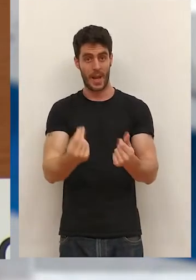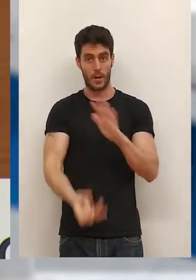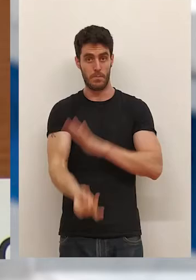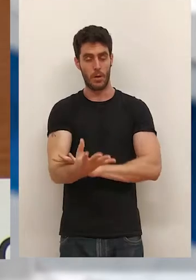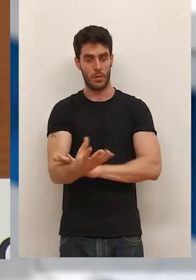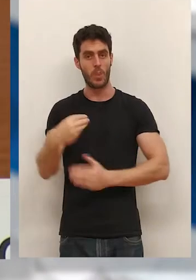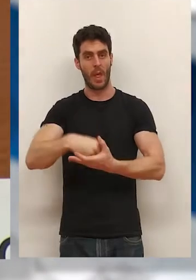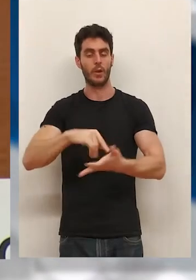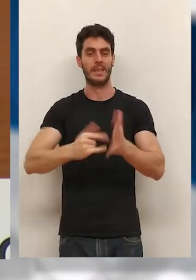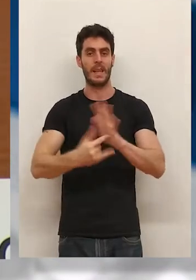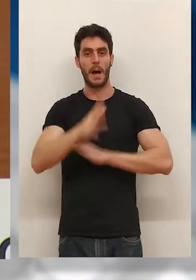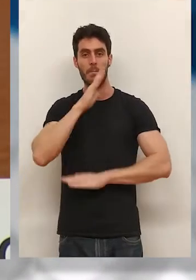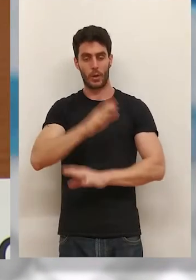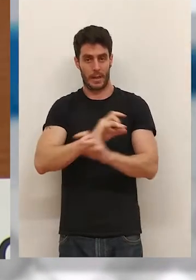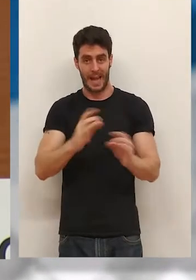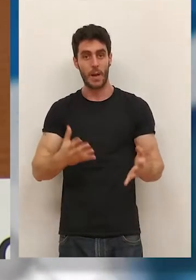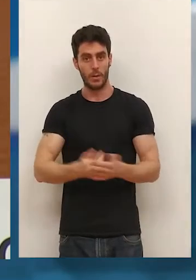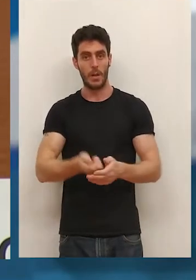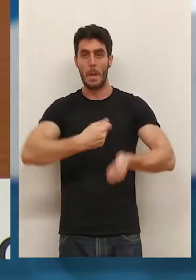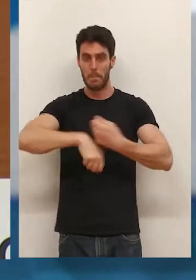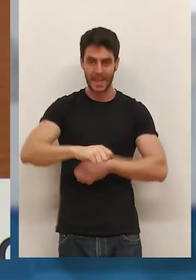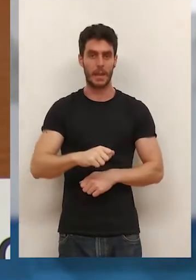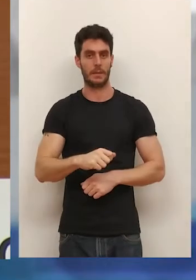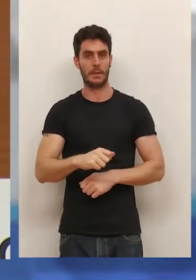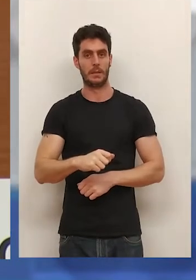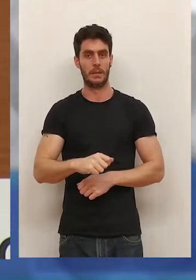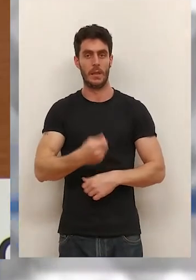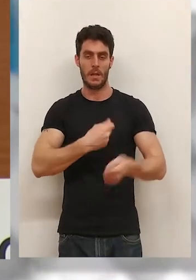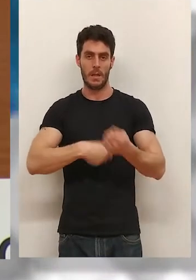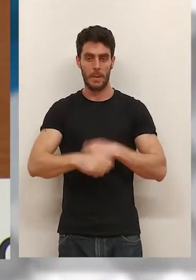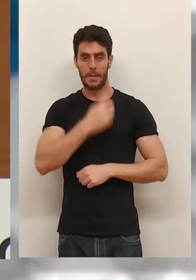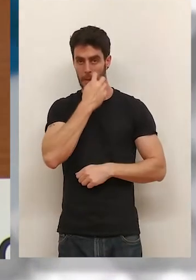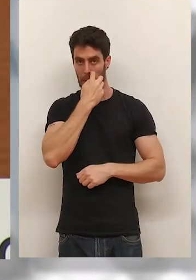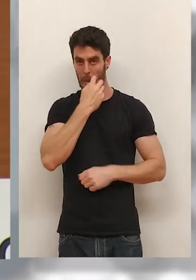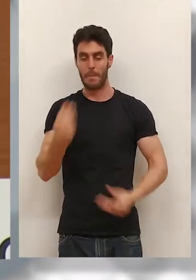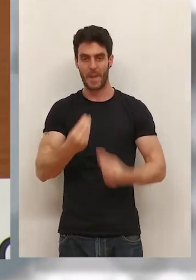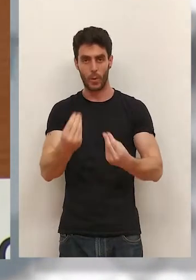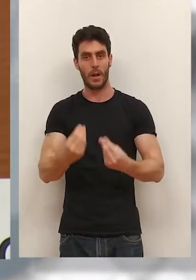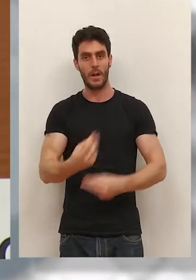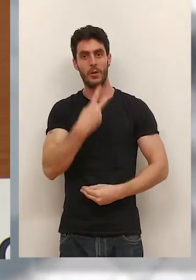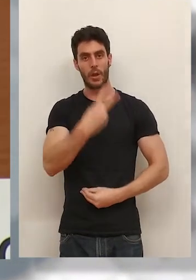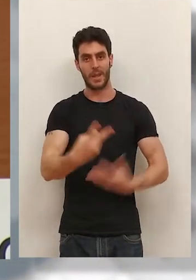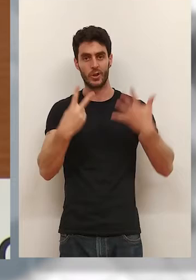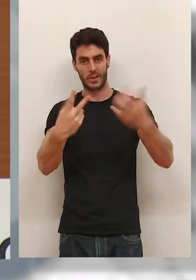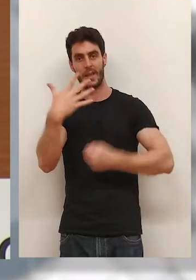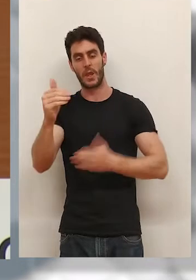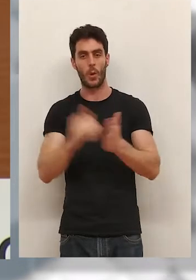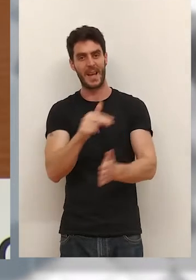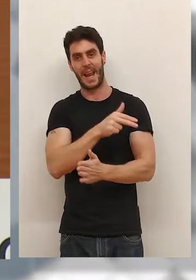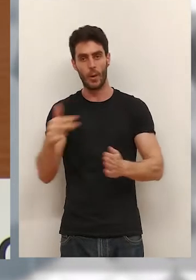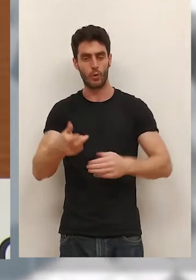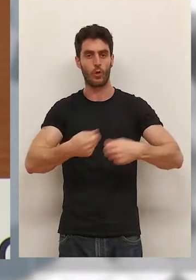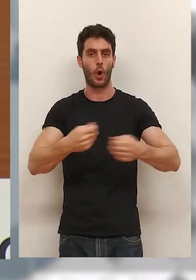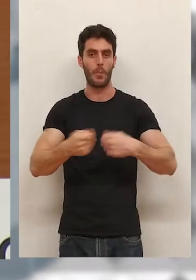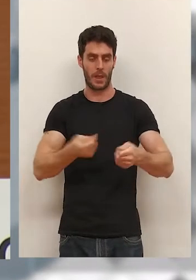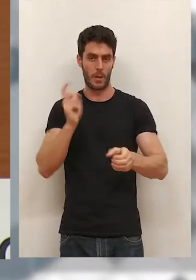sistema, porque repercuten en lo que son las ventas, en unas ventas inducidas de más de 275.000 euros en los comercios